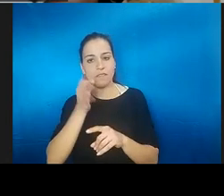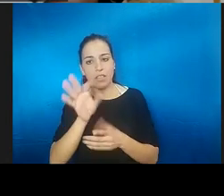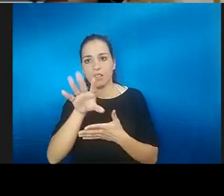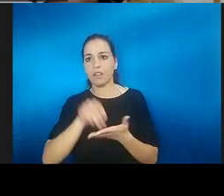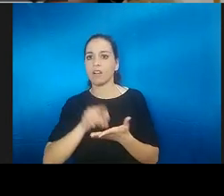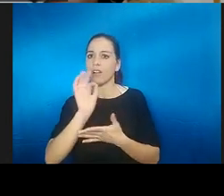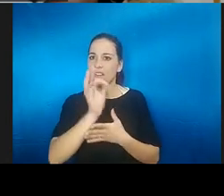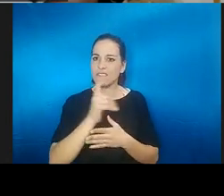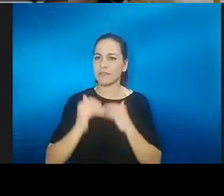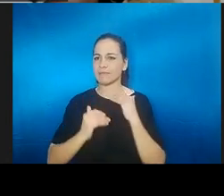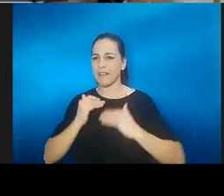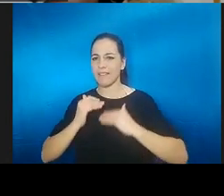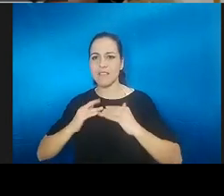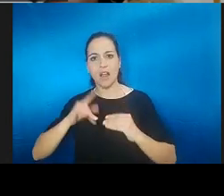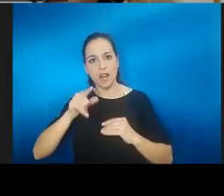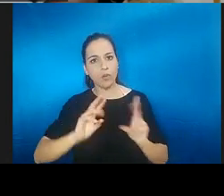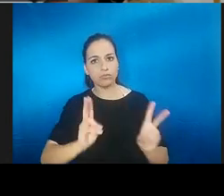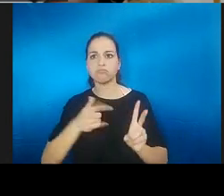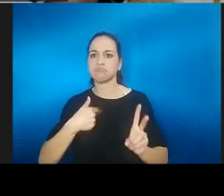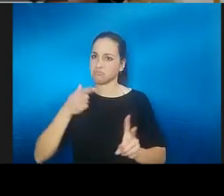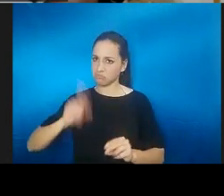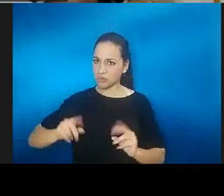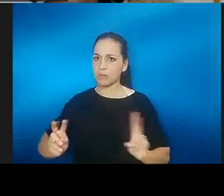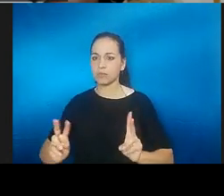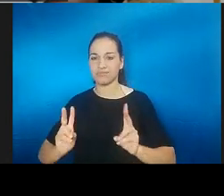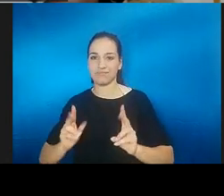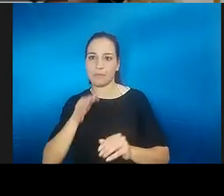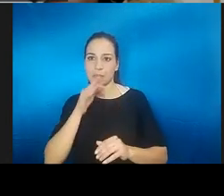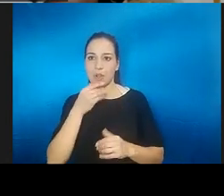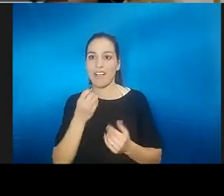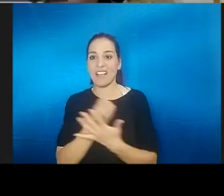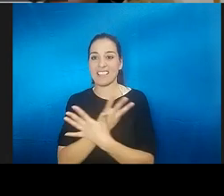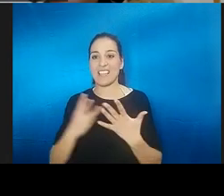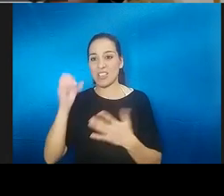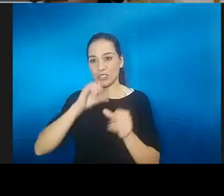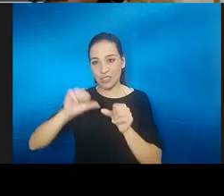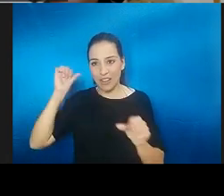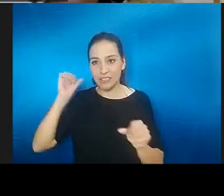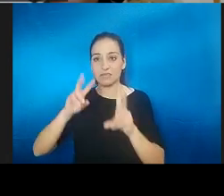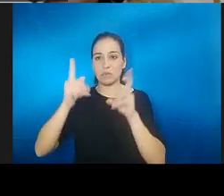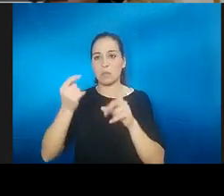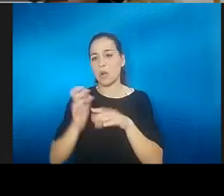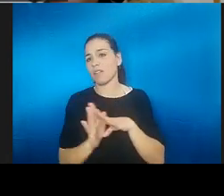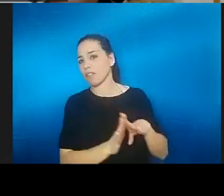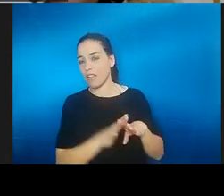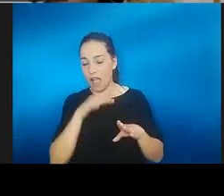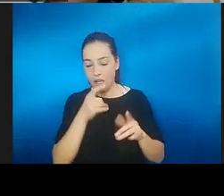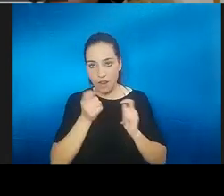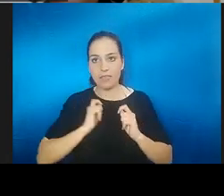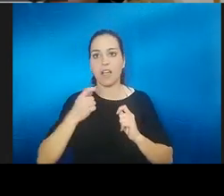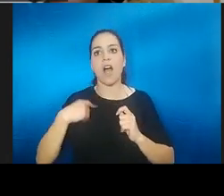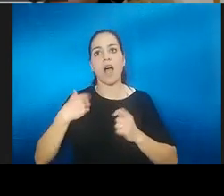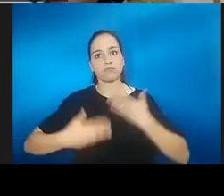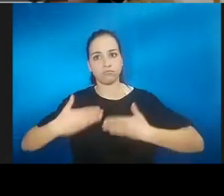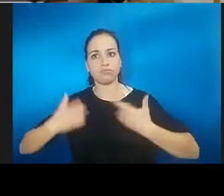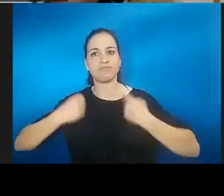cosa ha avanzado voy a ponerme las pilas porque desde hace 18 años yo no he vuelto a mirar el tema entonces bueno pues he echado